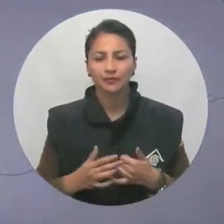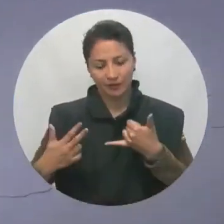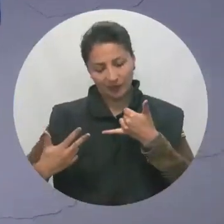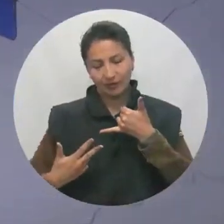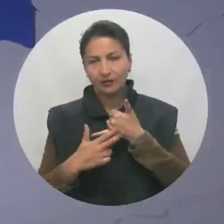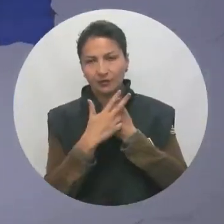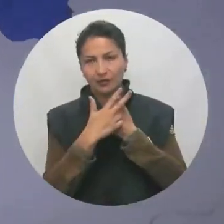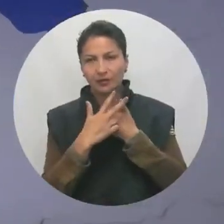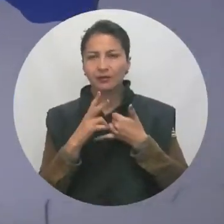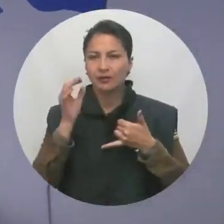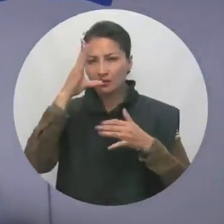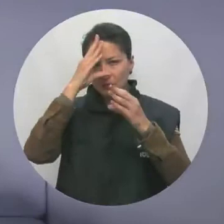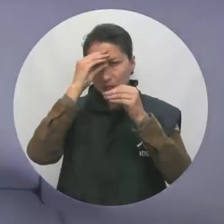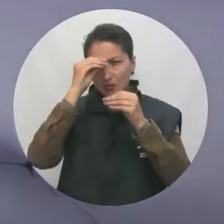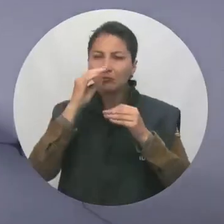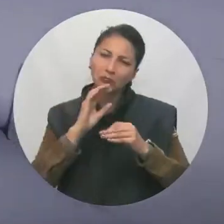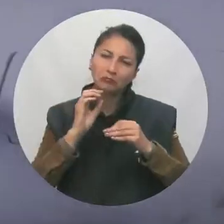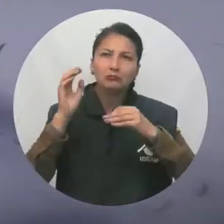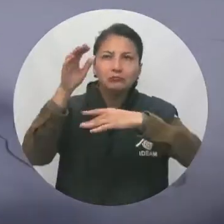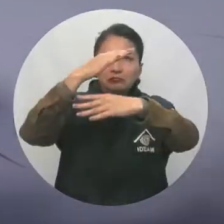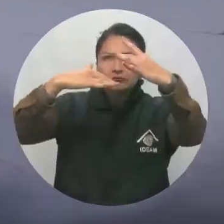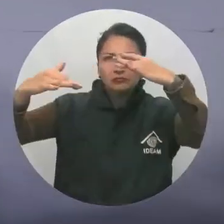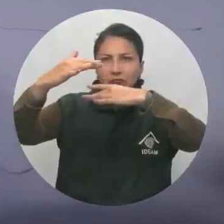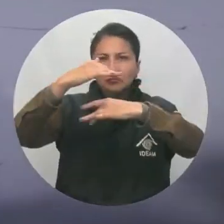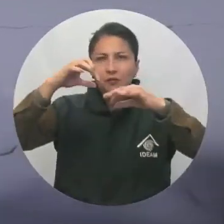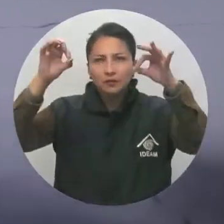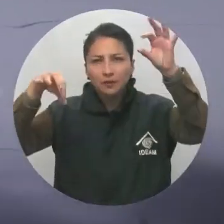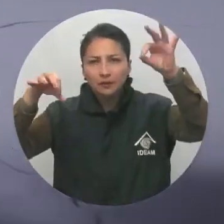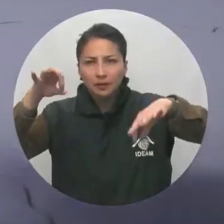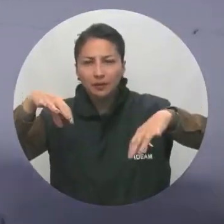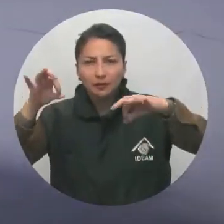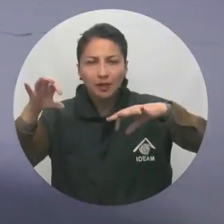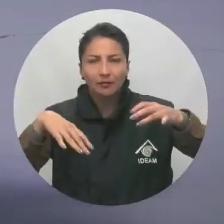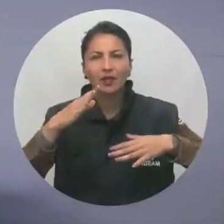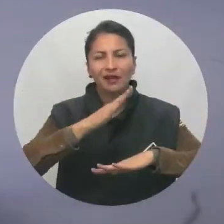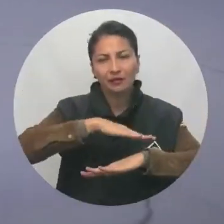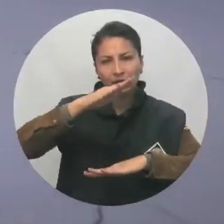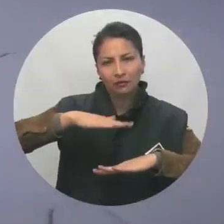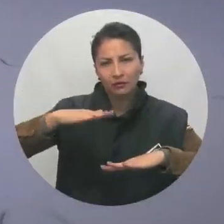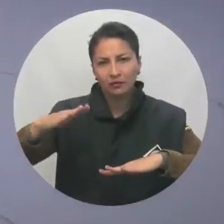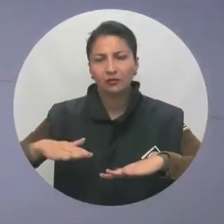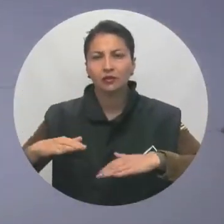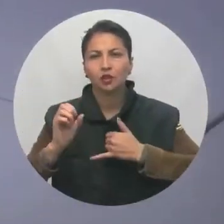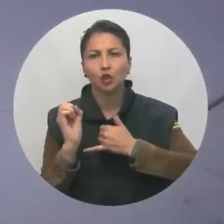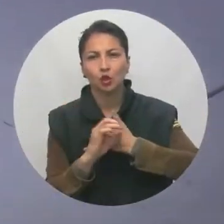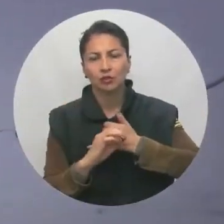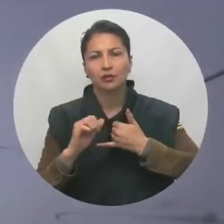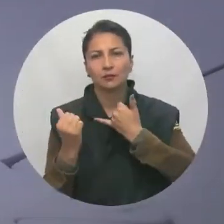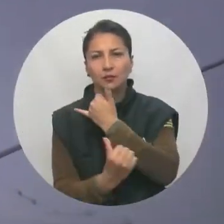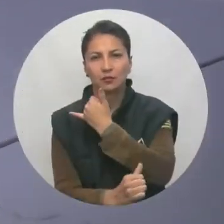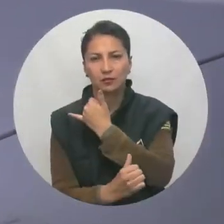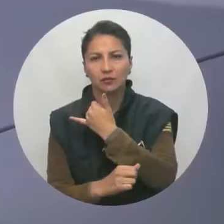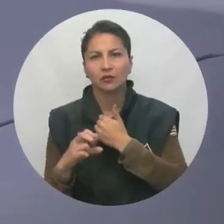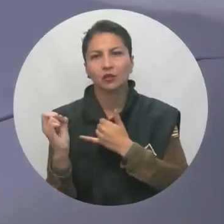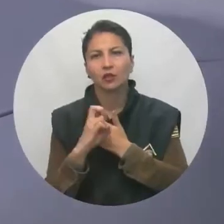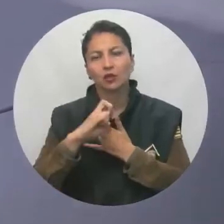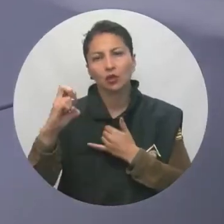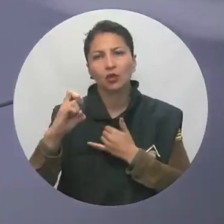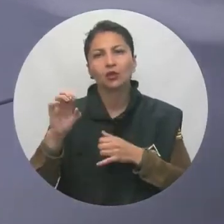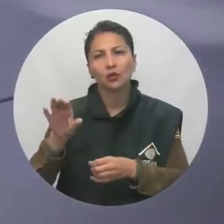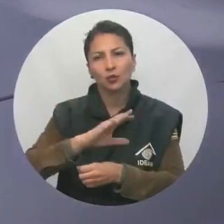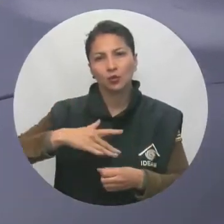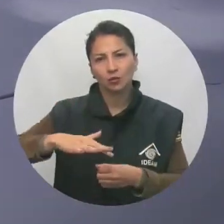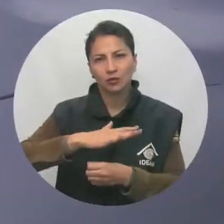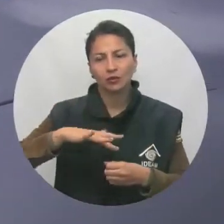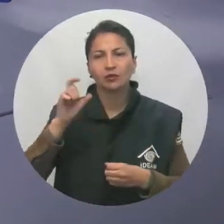En la zona andina, la noche se estima entre parcial y mayormente cubierta con lluvias sobre sectores de Antioquia, occidente de Boyacá, norte de